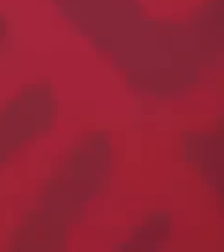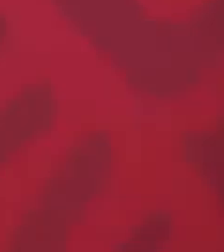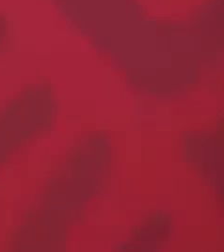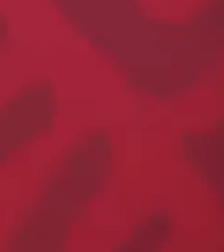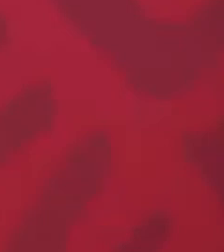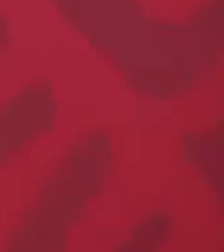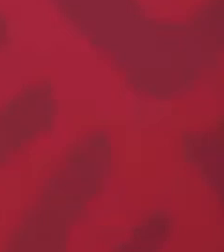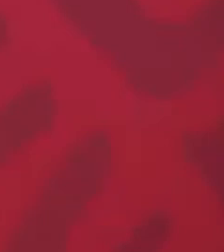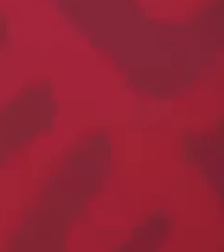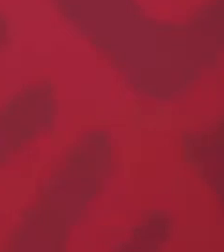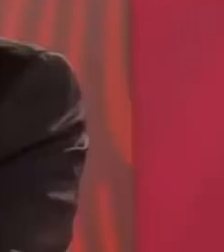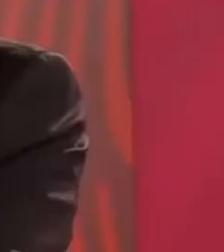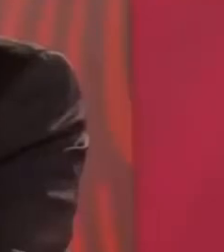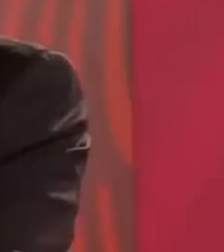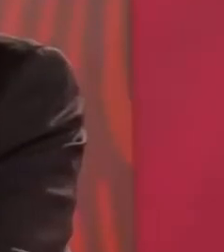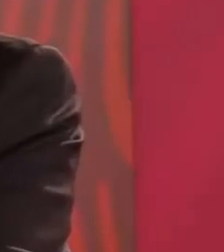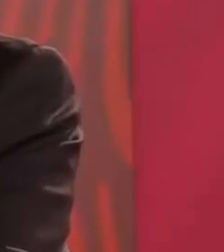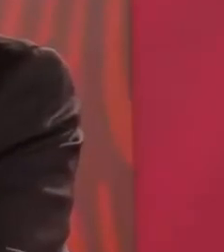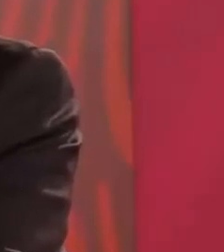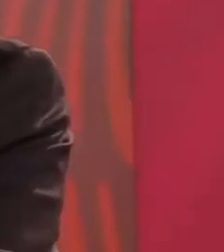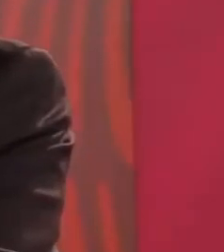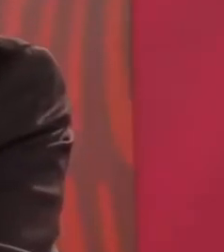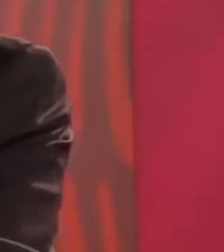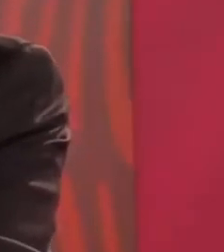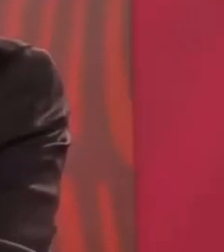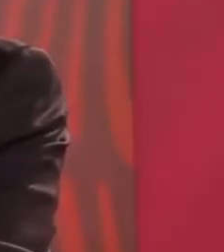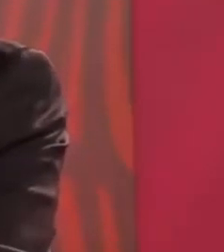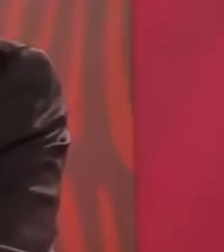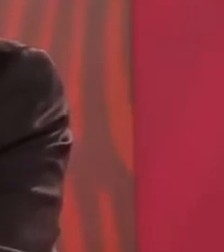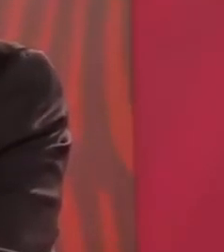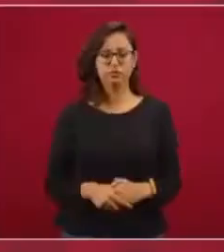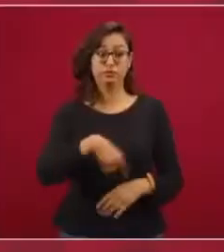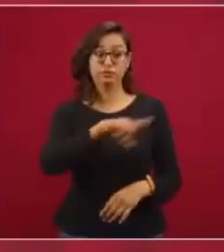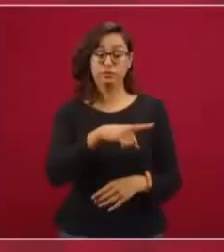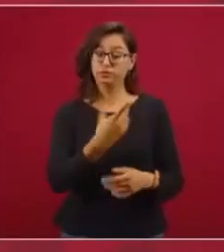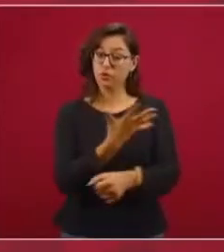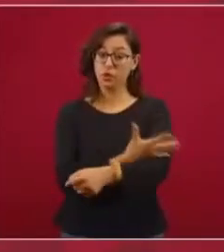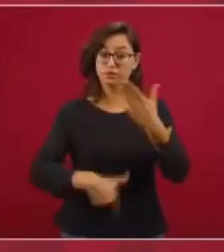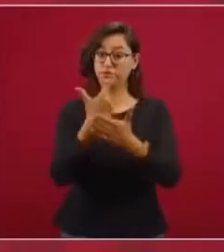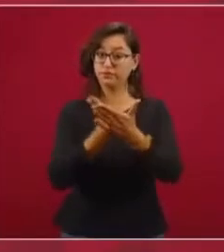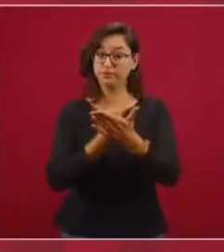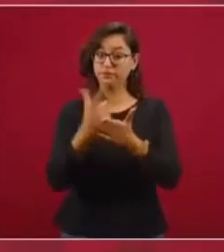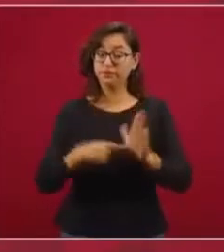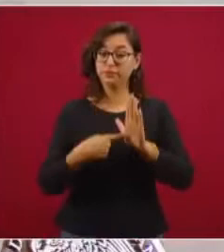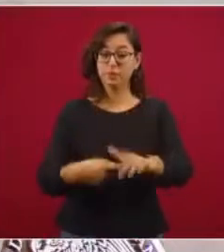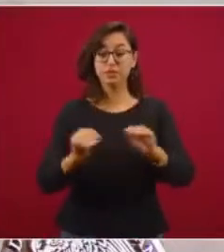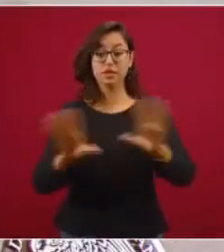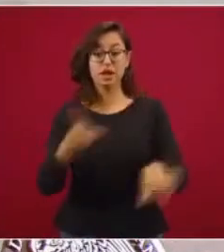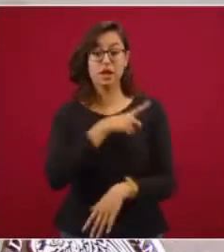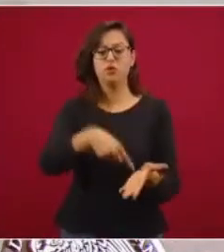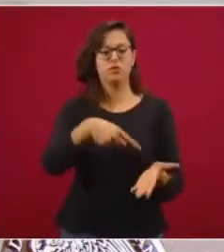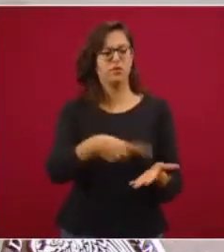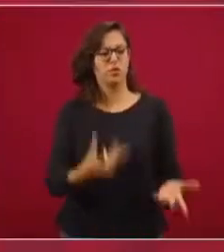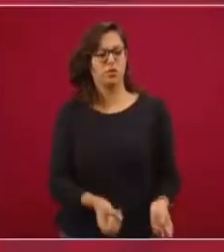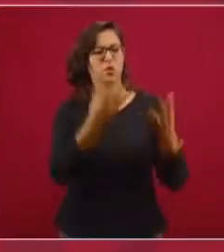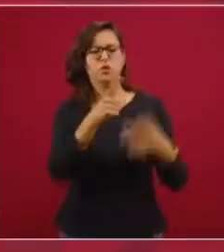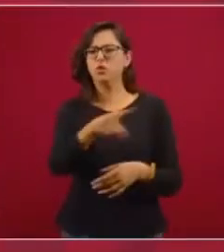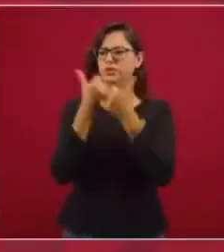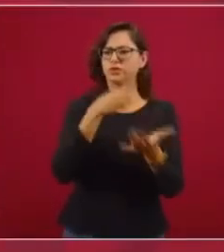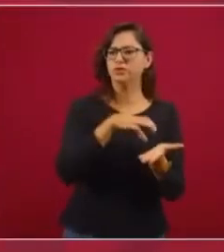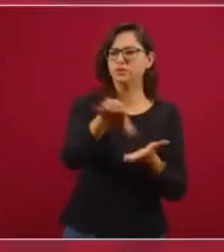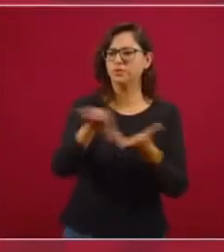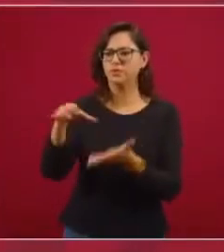informar con transparencia por qué entregan esos fondos, cuánto entregan, a quién le entregan el dinero, con qué